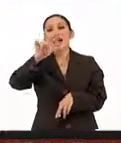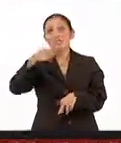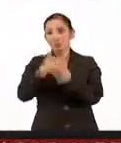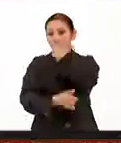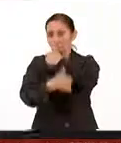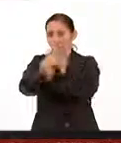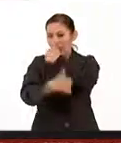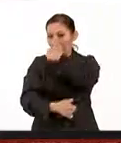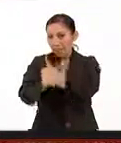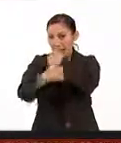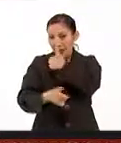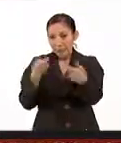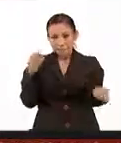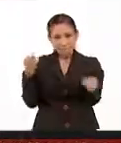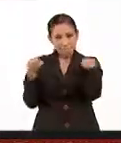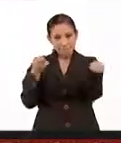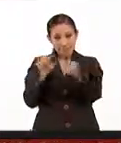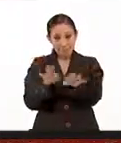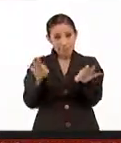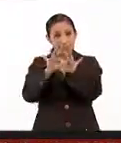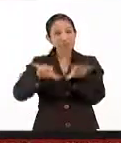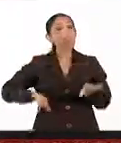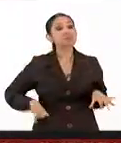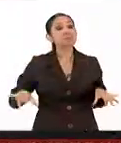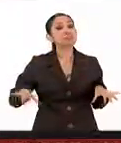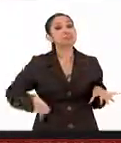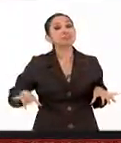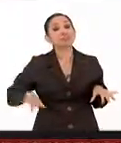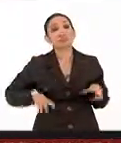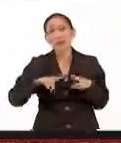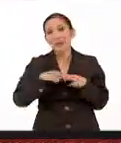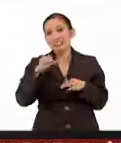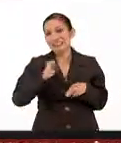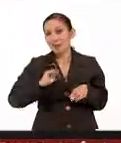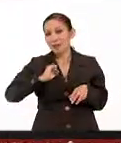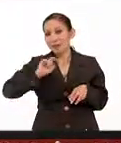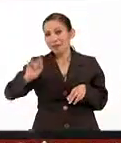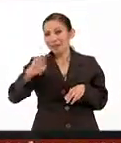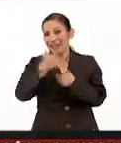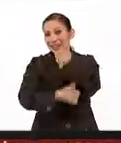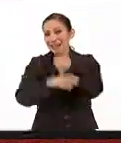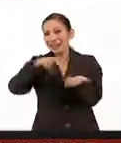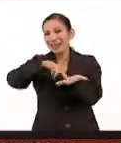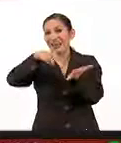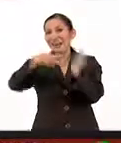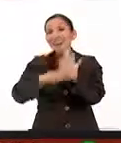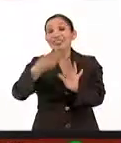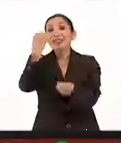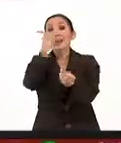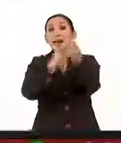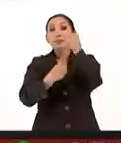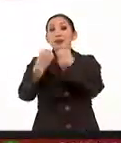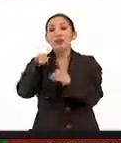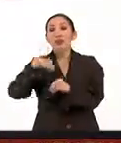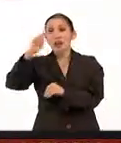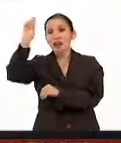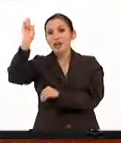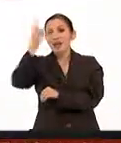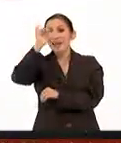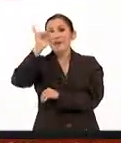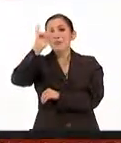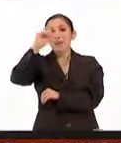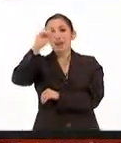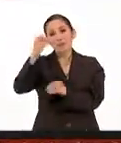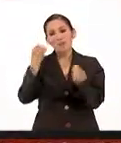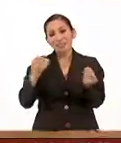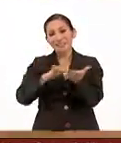de la carrera, de una carrera muy importante, muy interesante más en los inicios del siglo XXI, de la carrera de ingeniería de alimentos de la Universidad Iberoamericana.